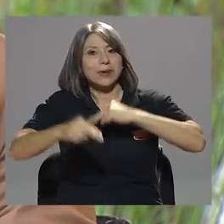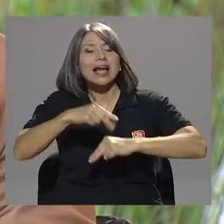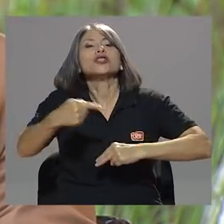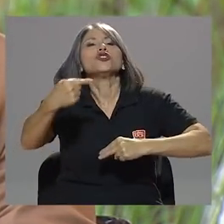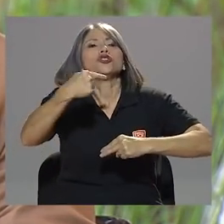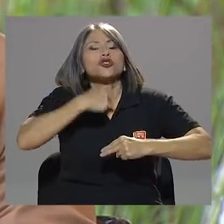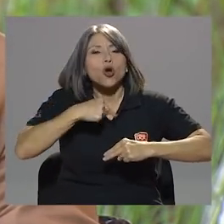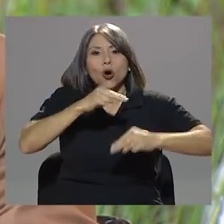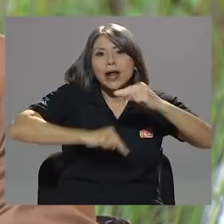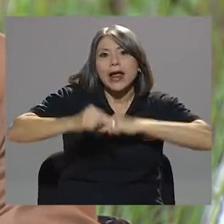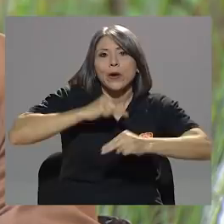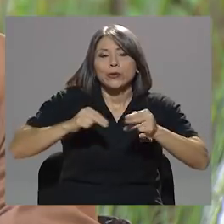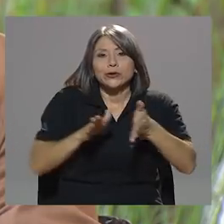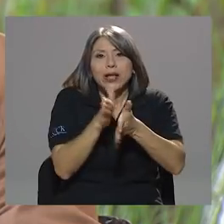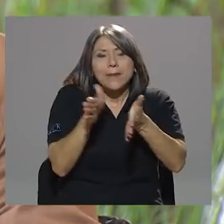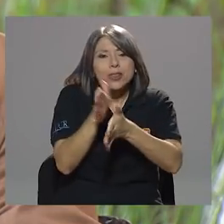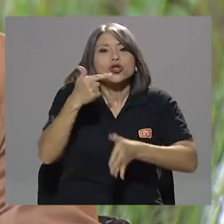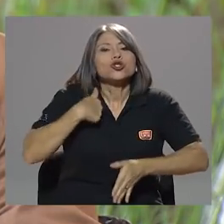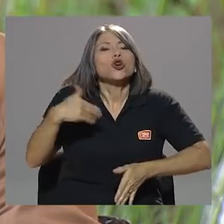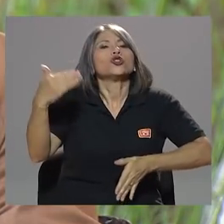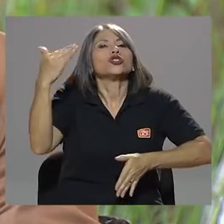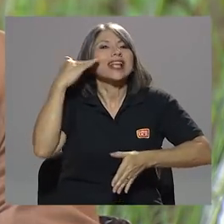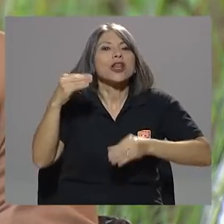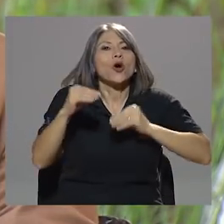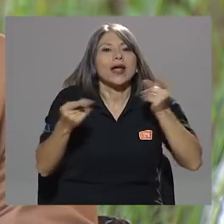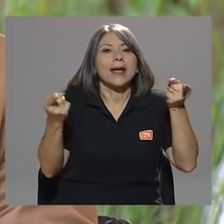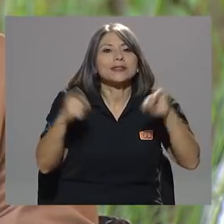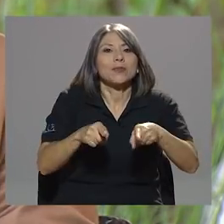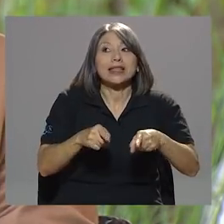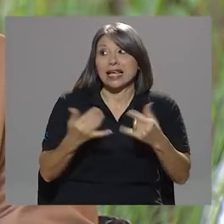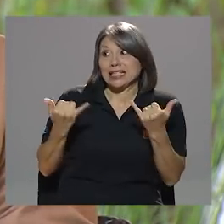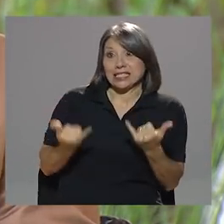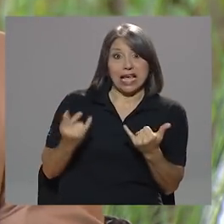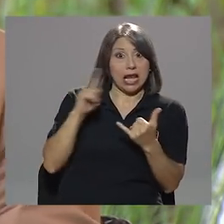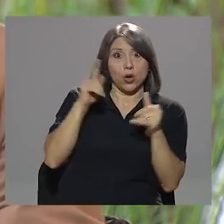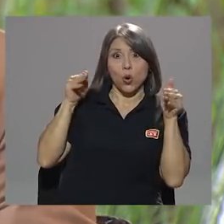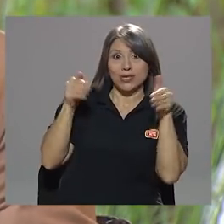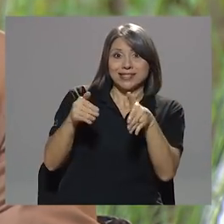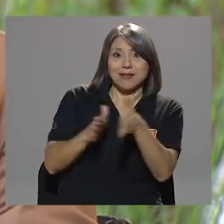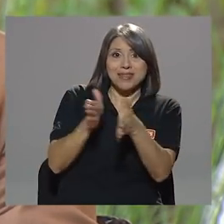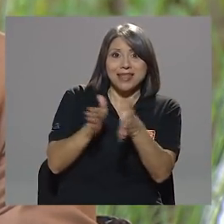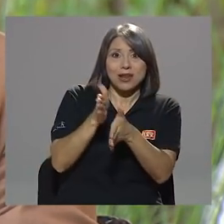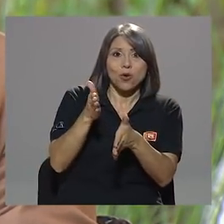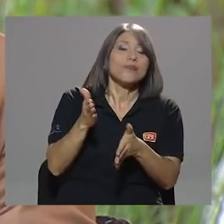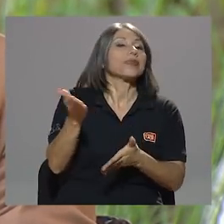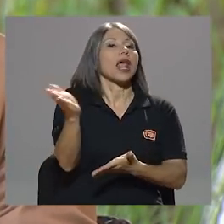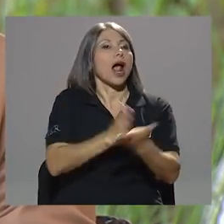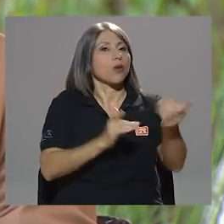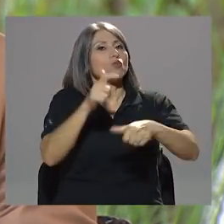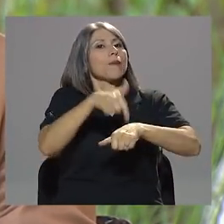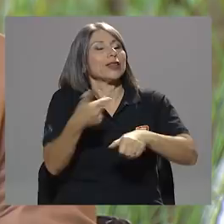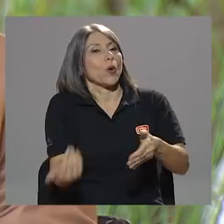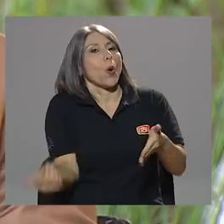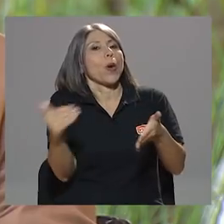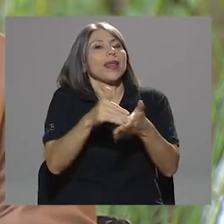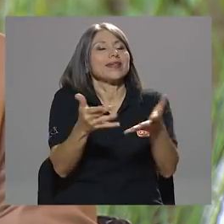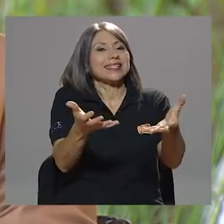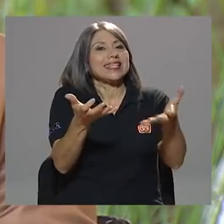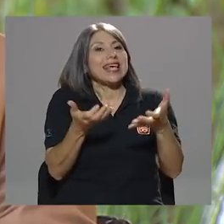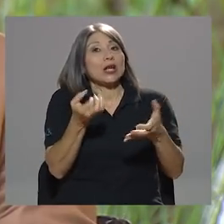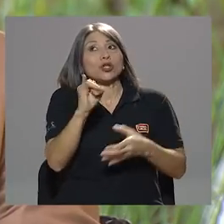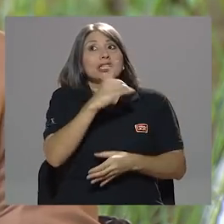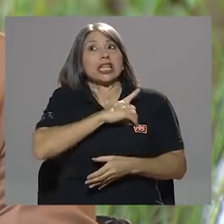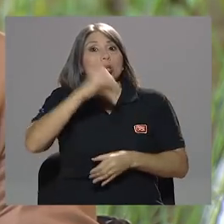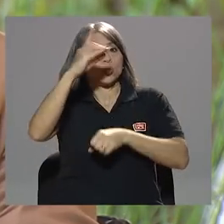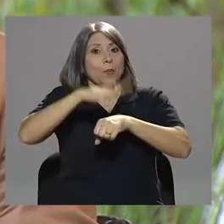Yo sé lo que se mueve. ¿Ya no es cementero, don Juan Carlos? En algún momento quiero volver otra vez al mercado,